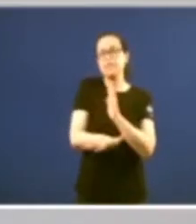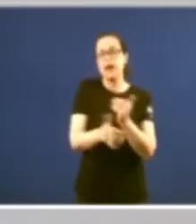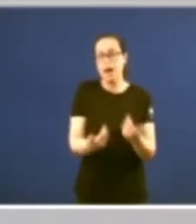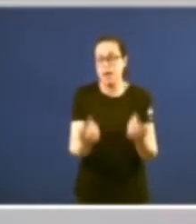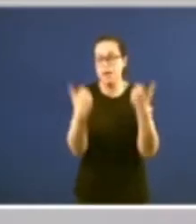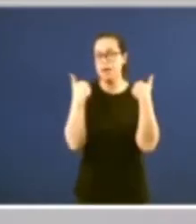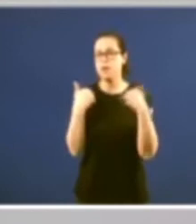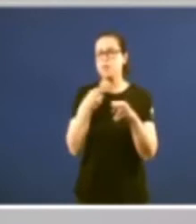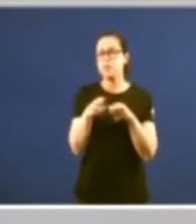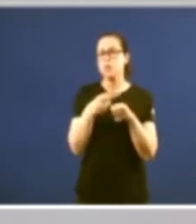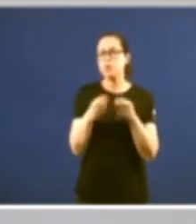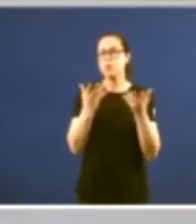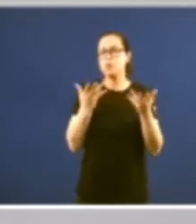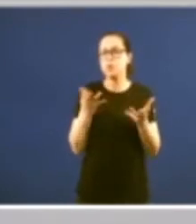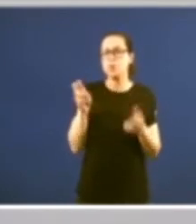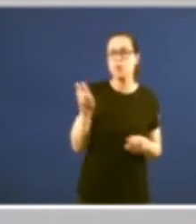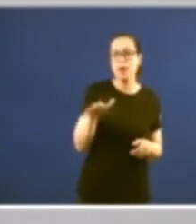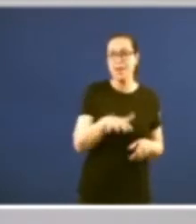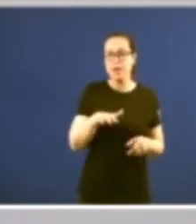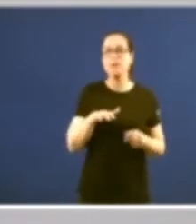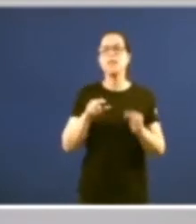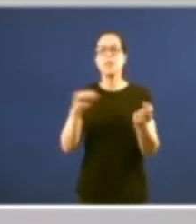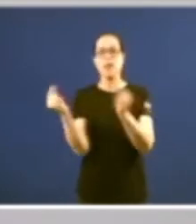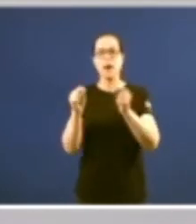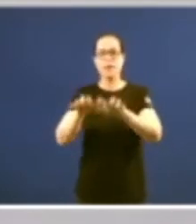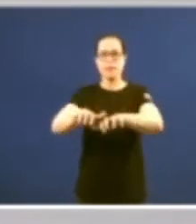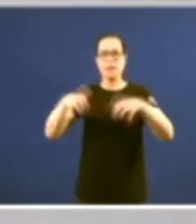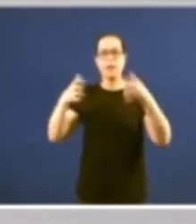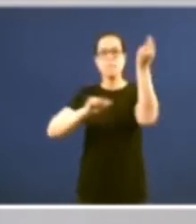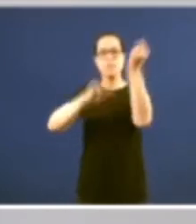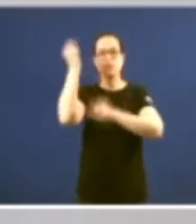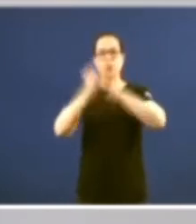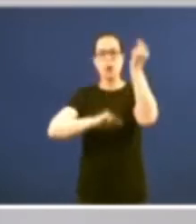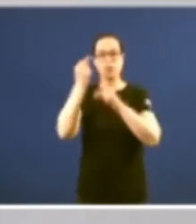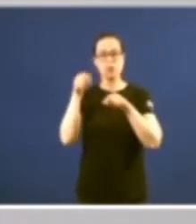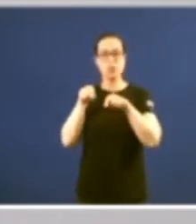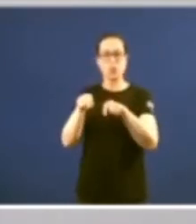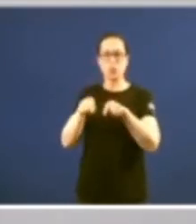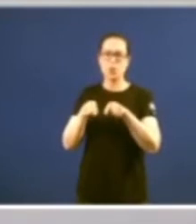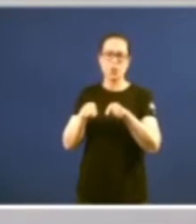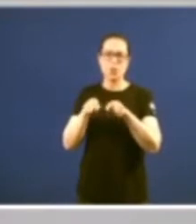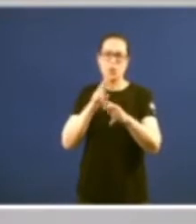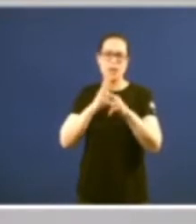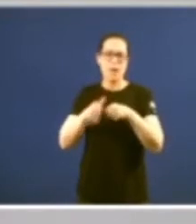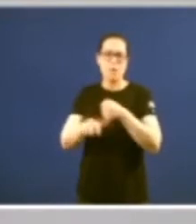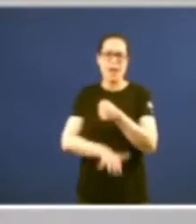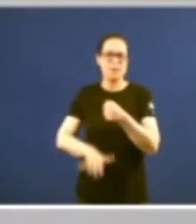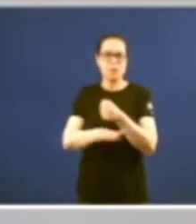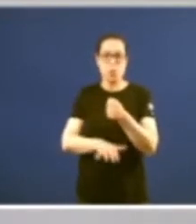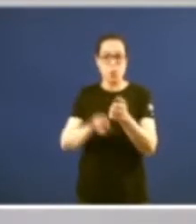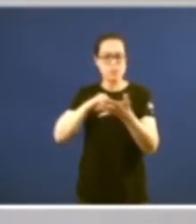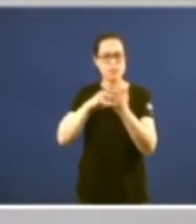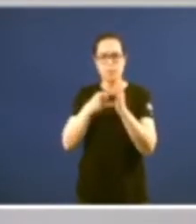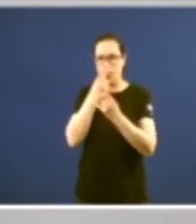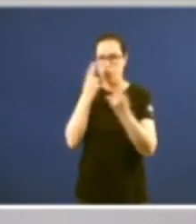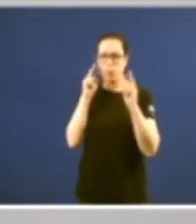en el debate parlamentario de los presupuestos uno de las perspectivas básicas de la actividad del sistema público en ese